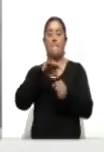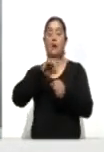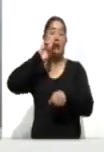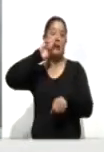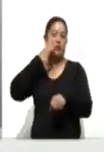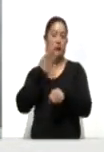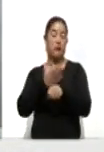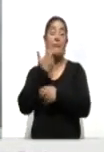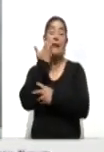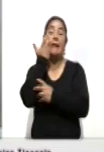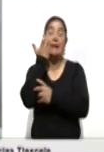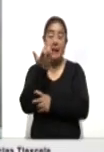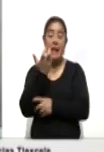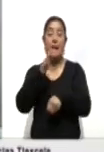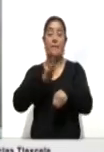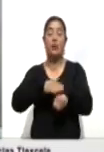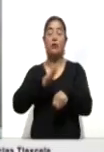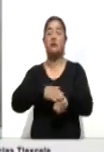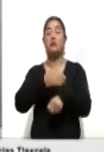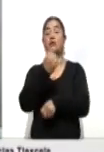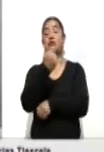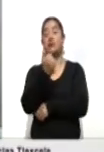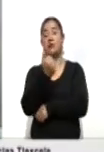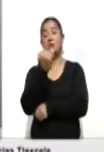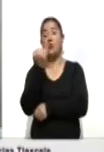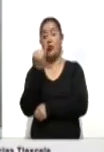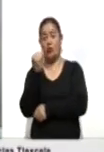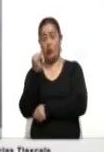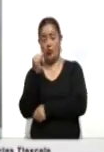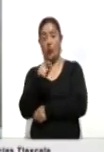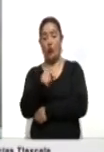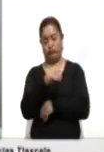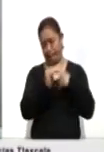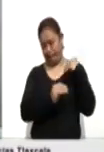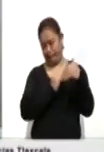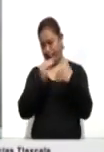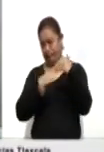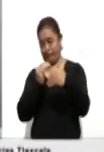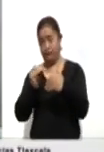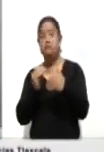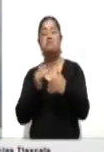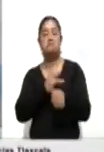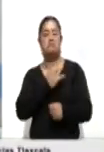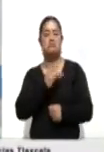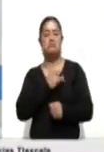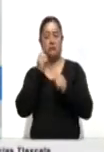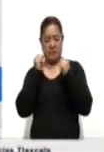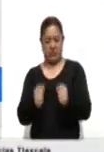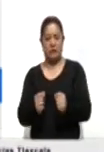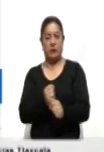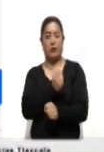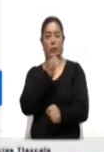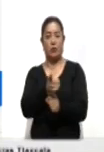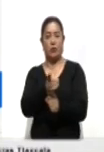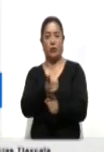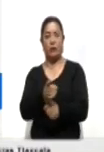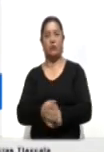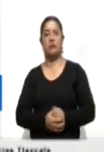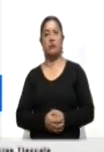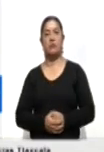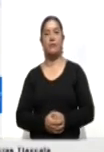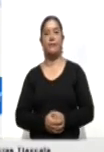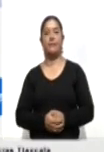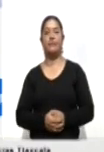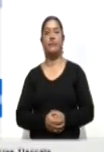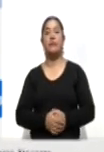la jornada electoral del próximo 6 de junio se desarrolle de una forma mucho más segura. El Instituto